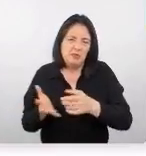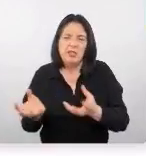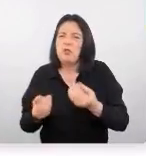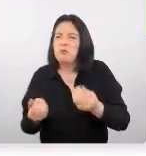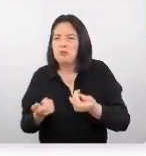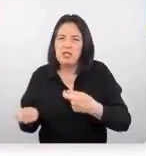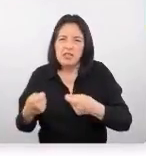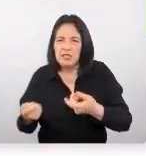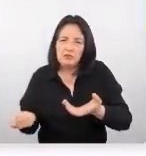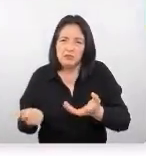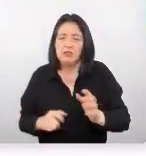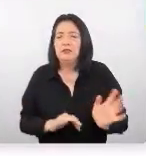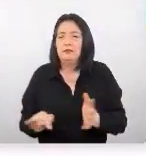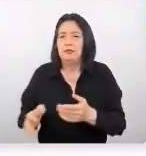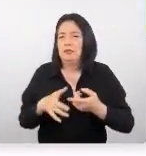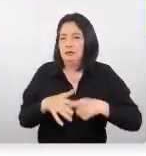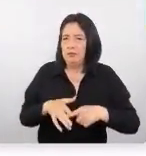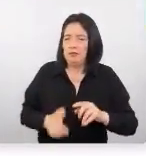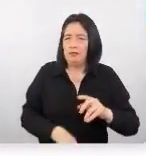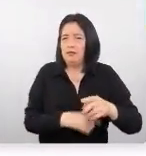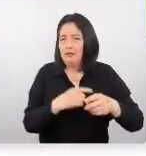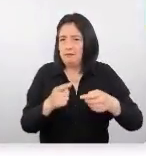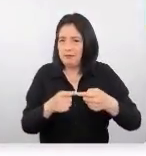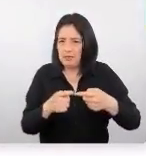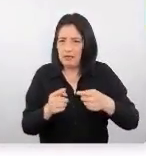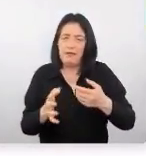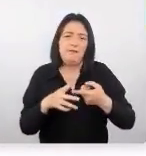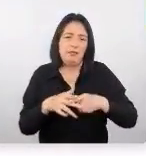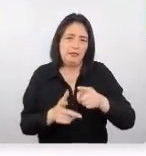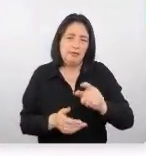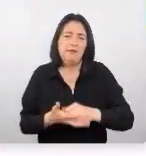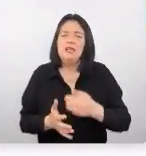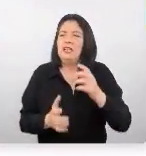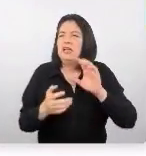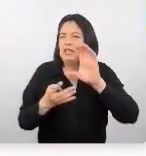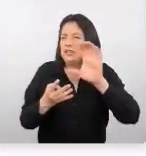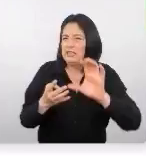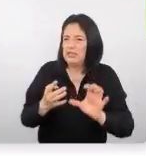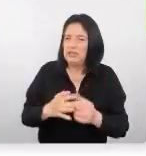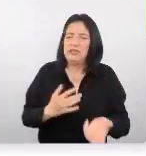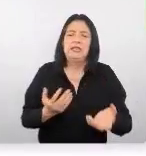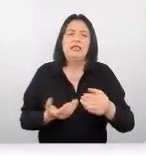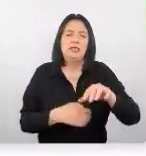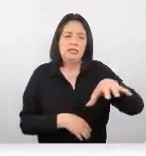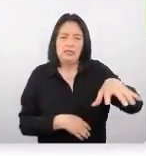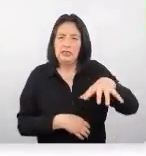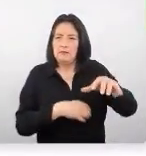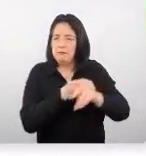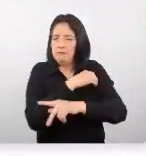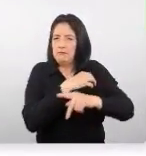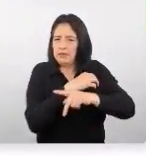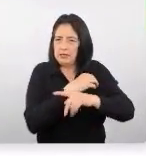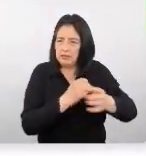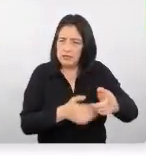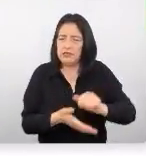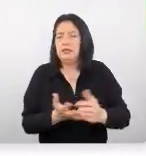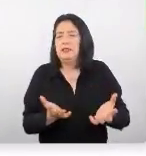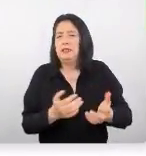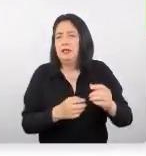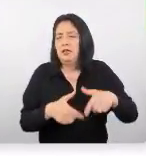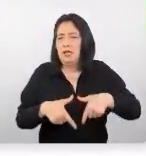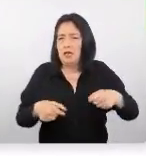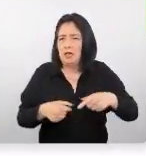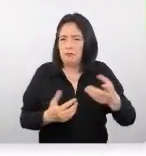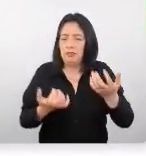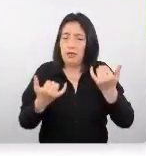entonces empecemos con esta primera parte sobre las características del mercado japonés y de hecho justamente